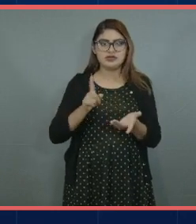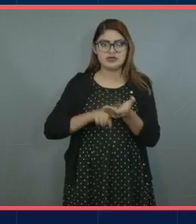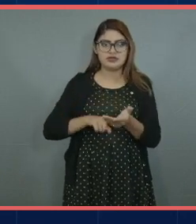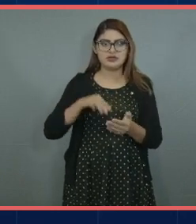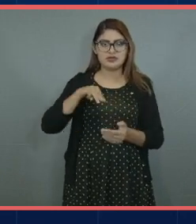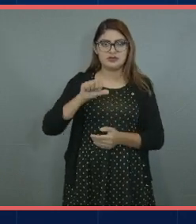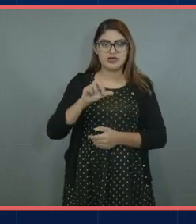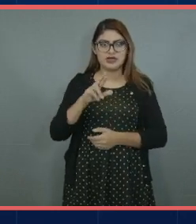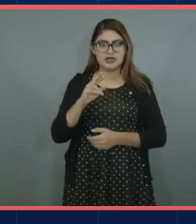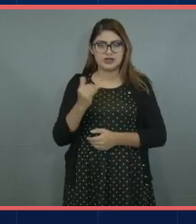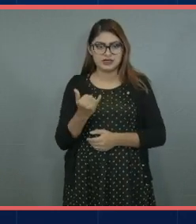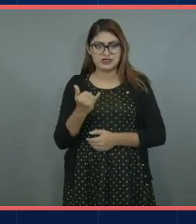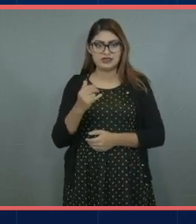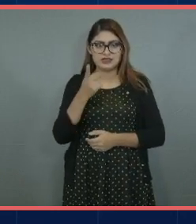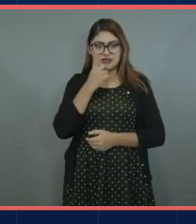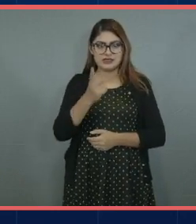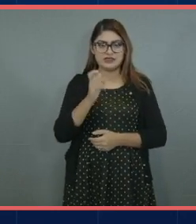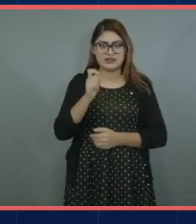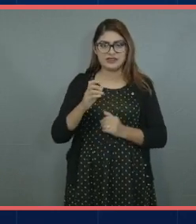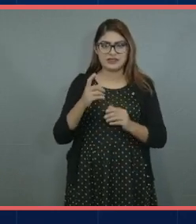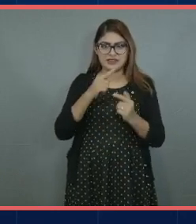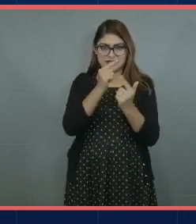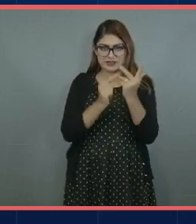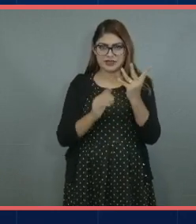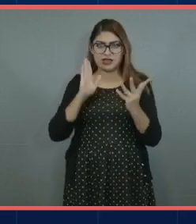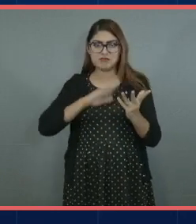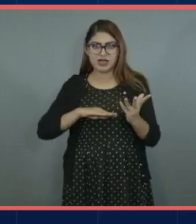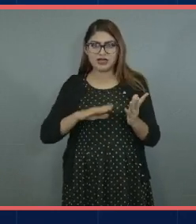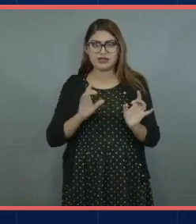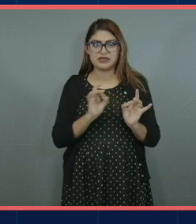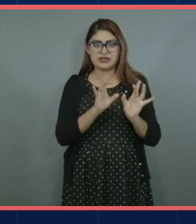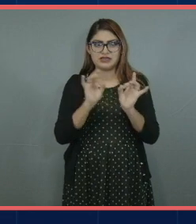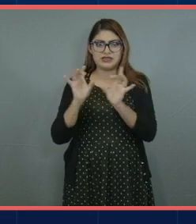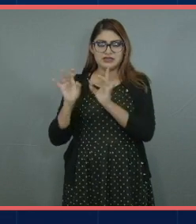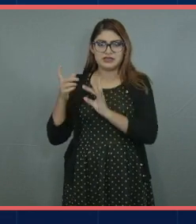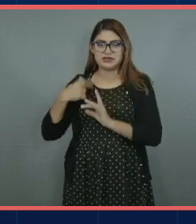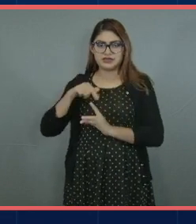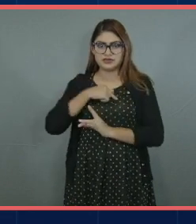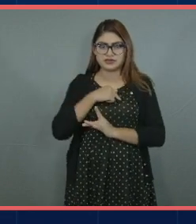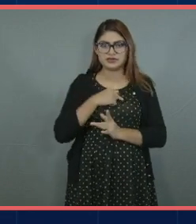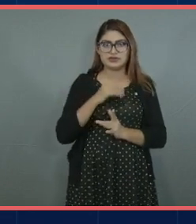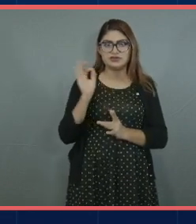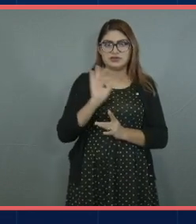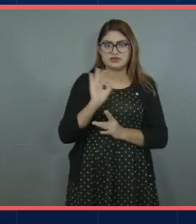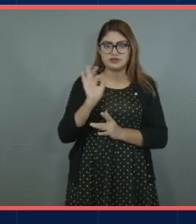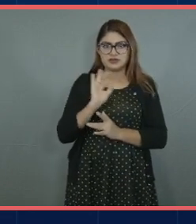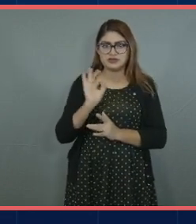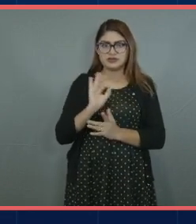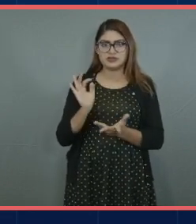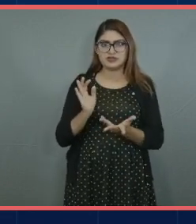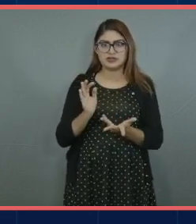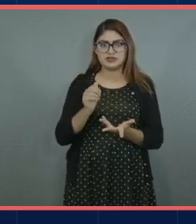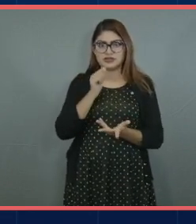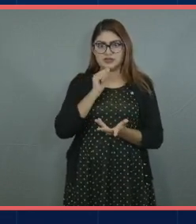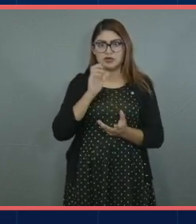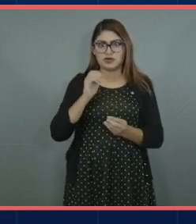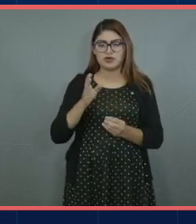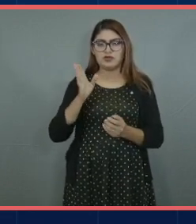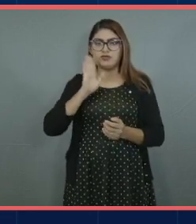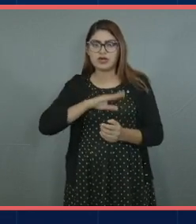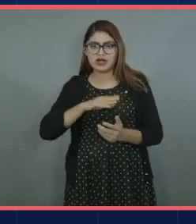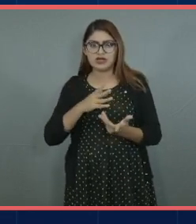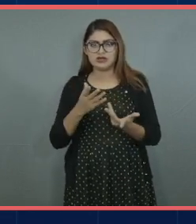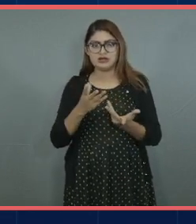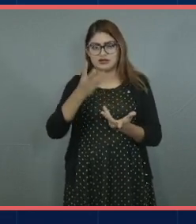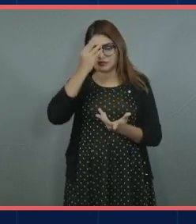que las cosas malas que nos pasen o los tropiezos que tengamos o las malas experiencias son las que más nos van a